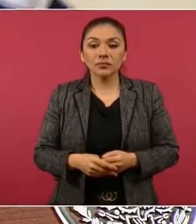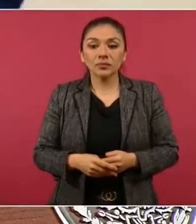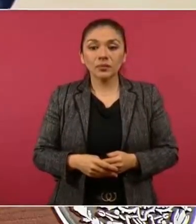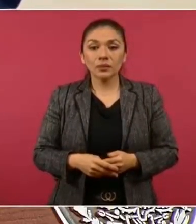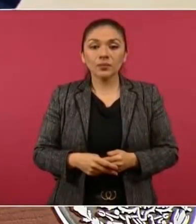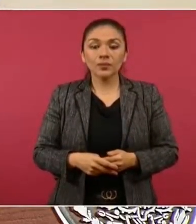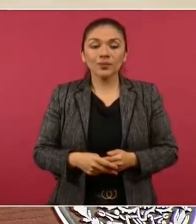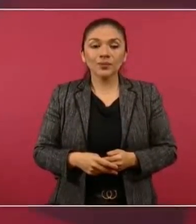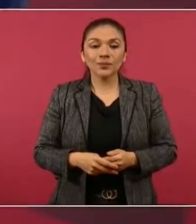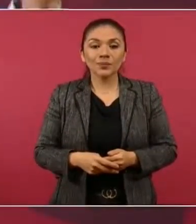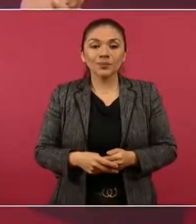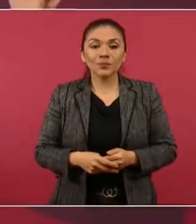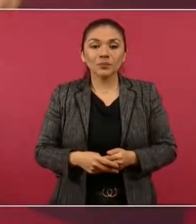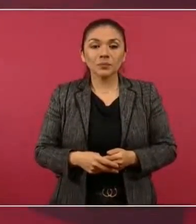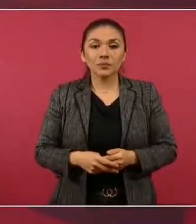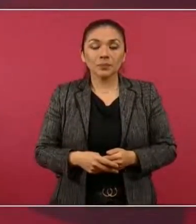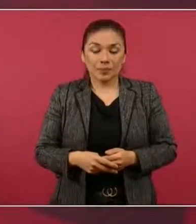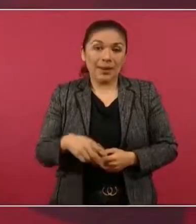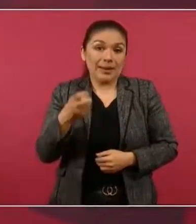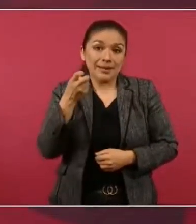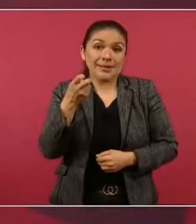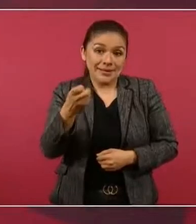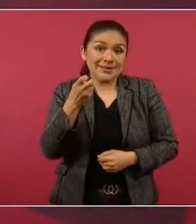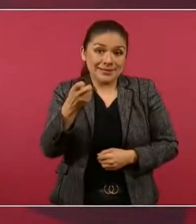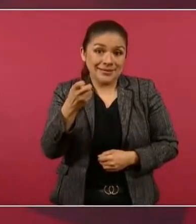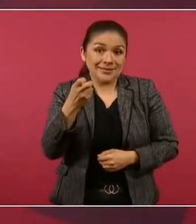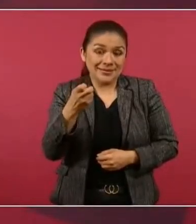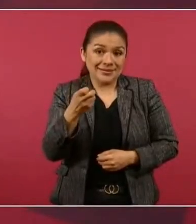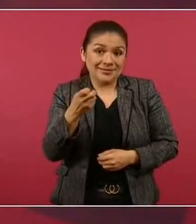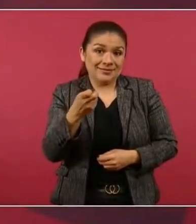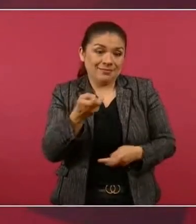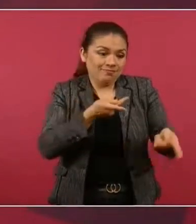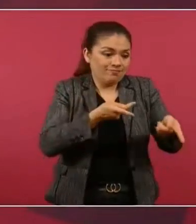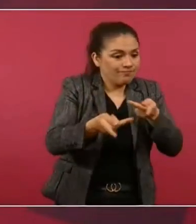Esa es una política. Esa política